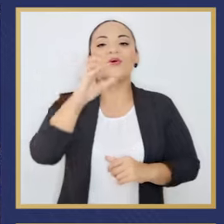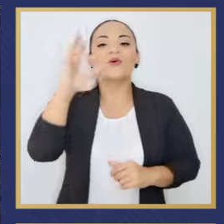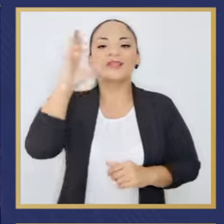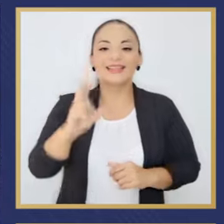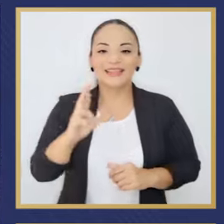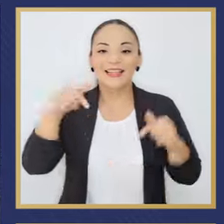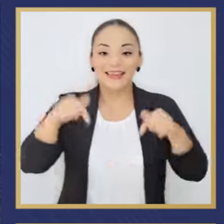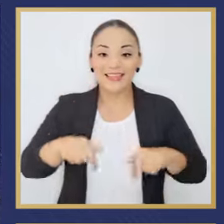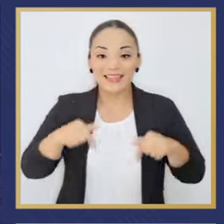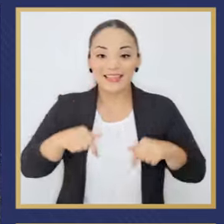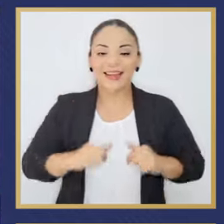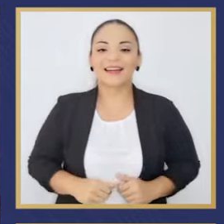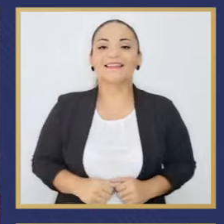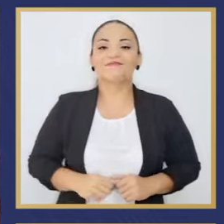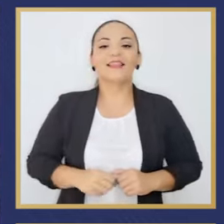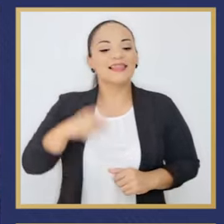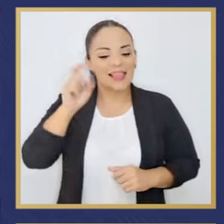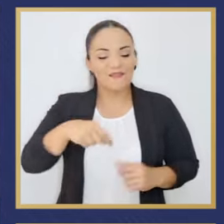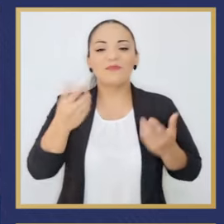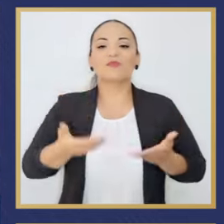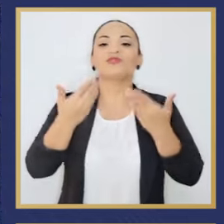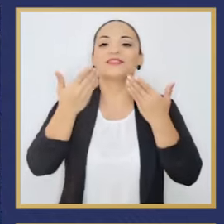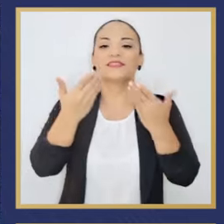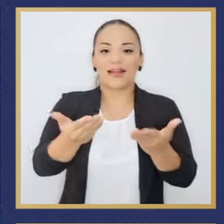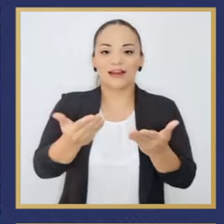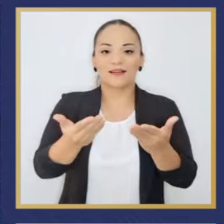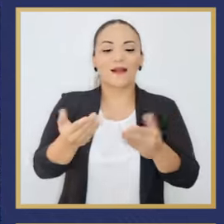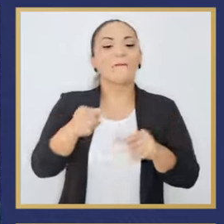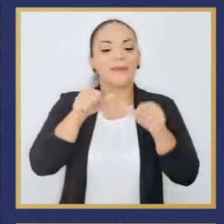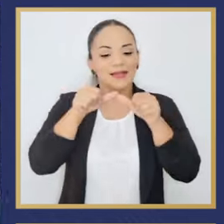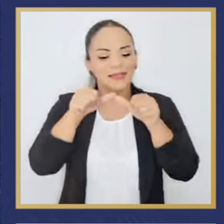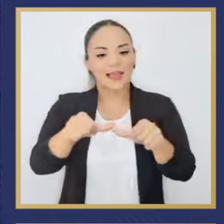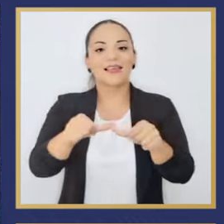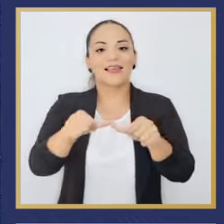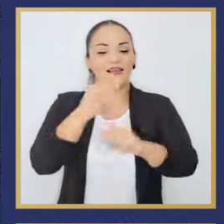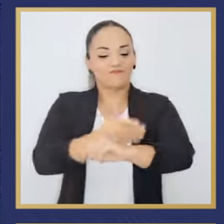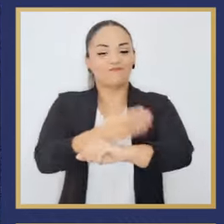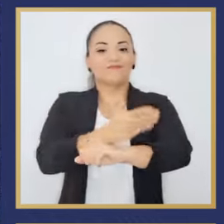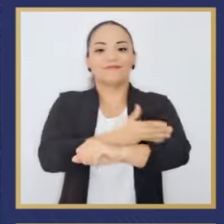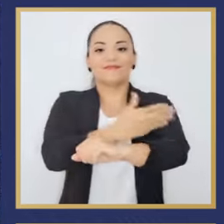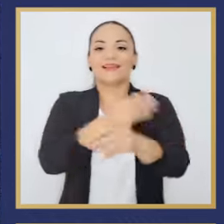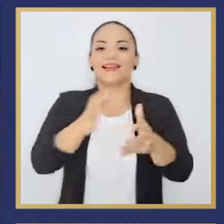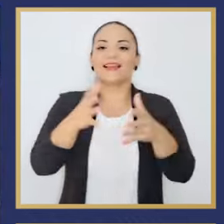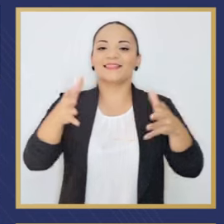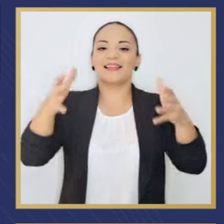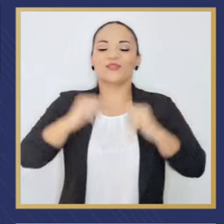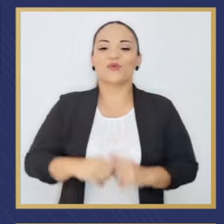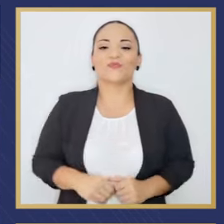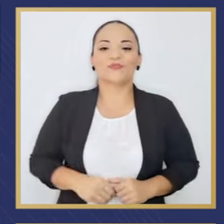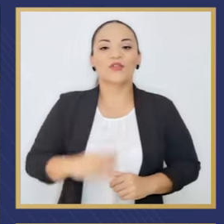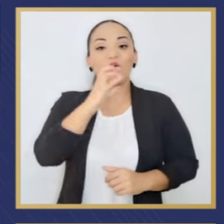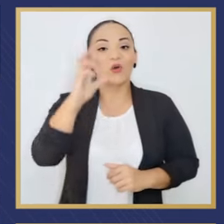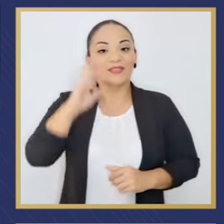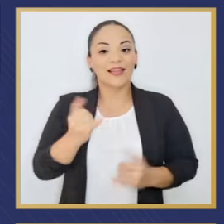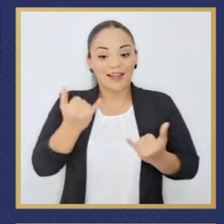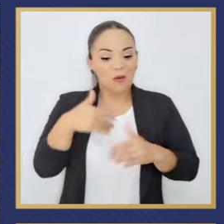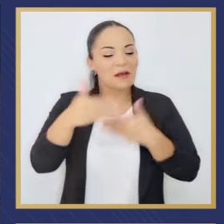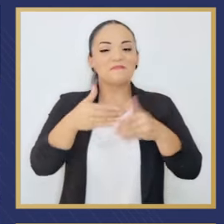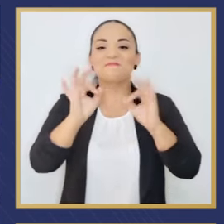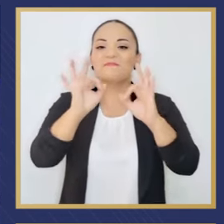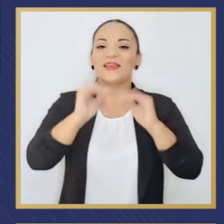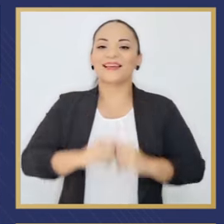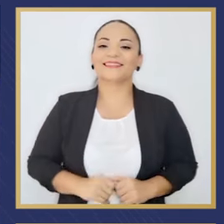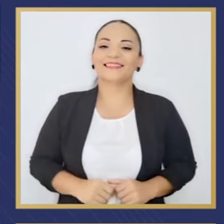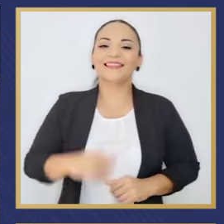Costa Rica merece seguir creciendo y progresando. Costa Rica va bien.